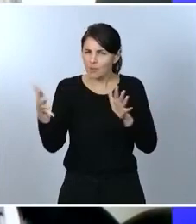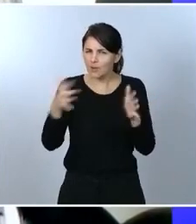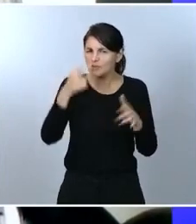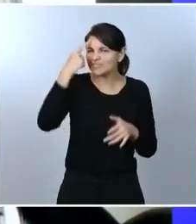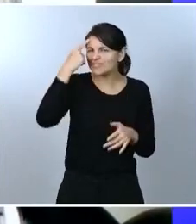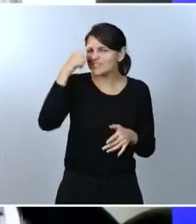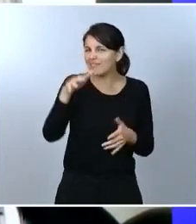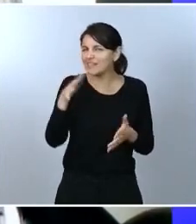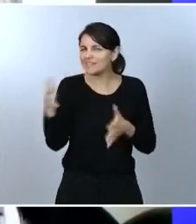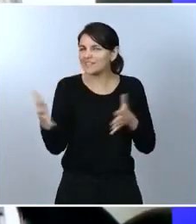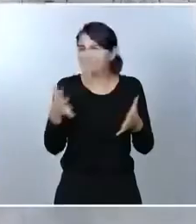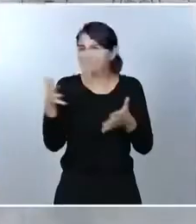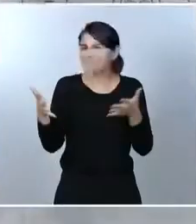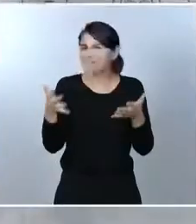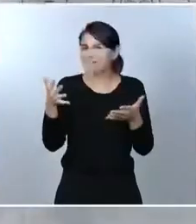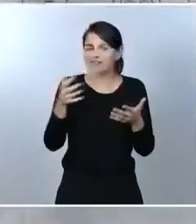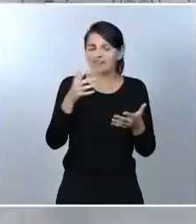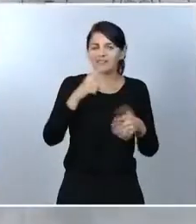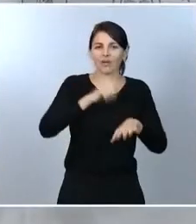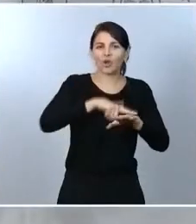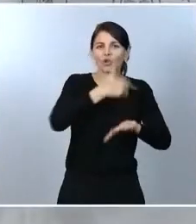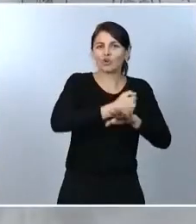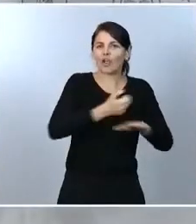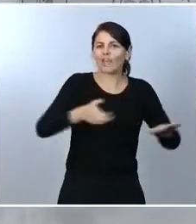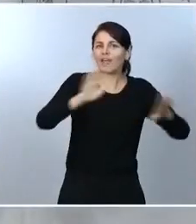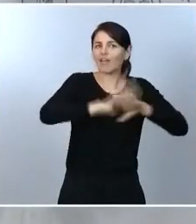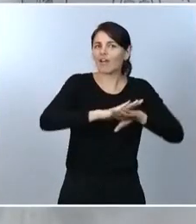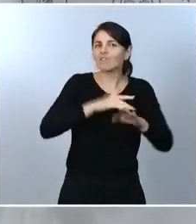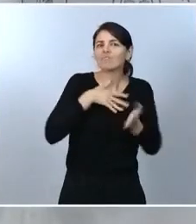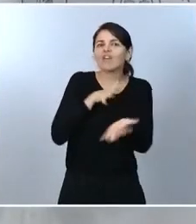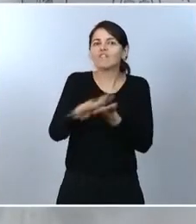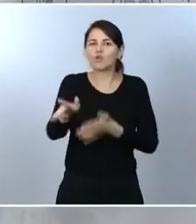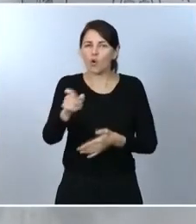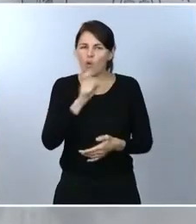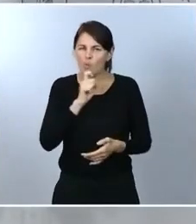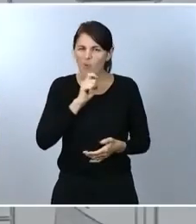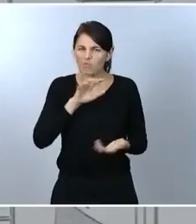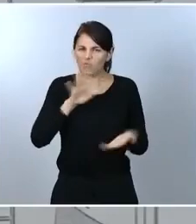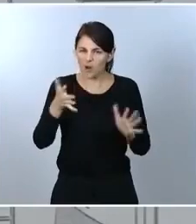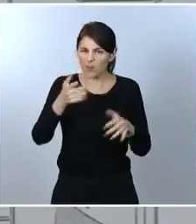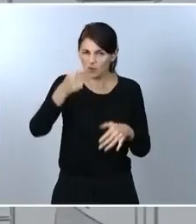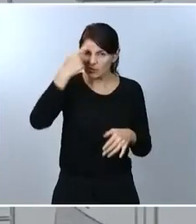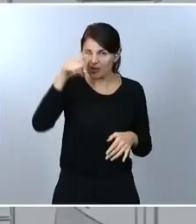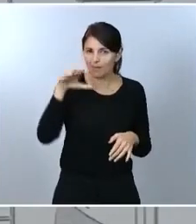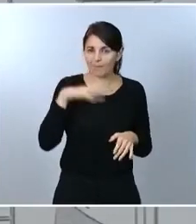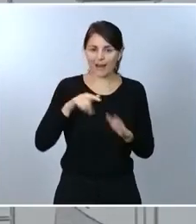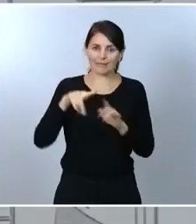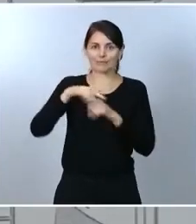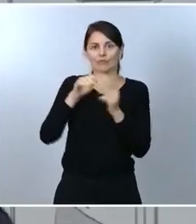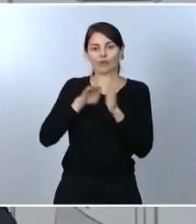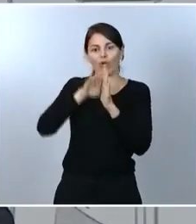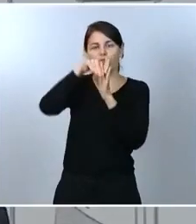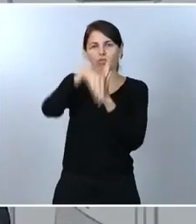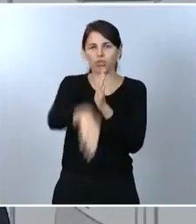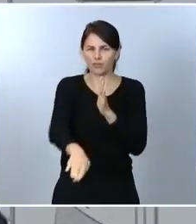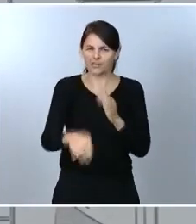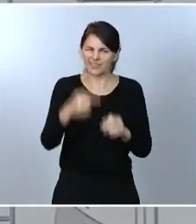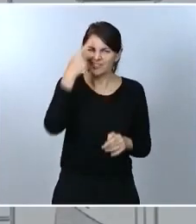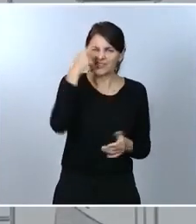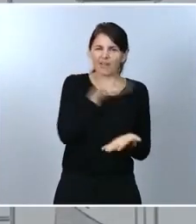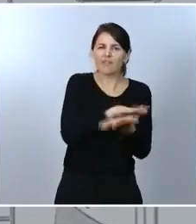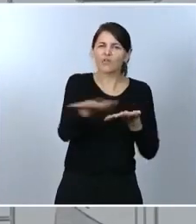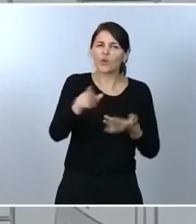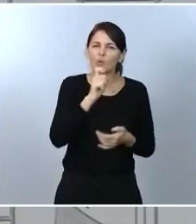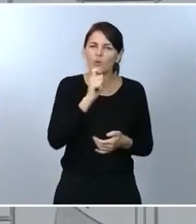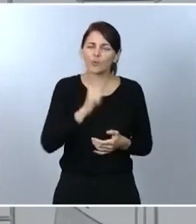resultado y cómo puede influir a la hora de aplanar la curva. Muchas gracias. Muchísimas gracias, Iván, por sus preguntas. En